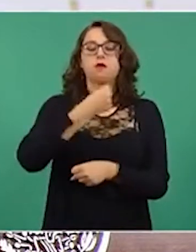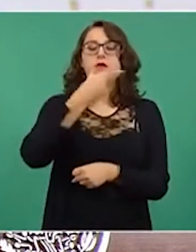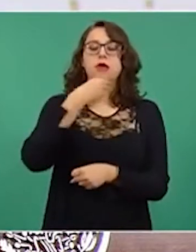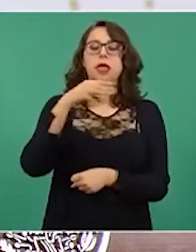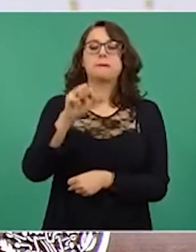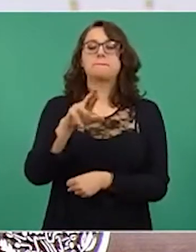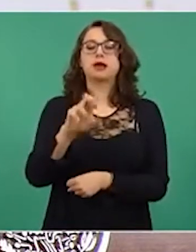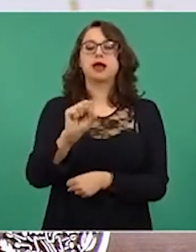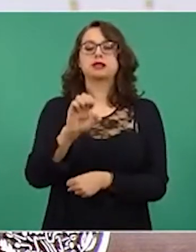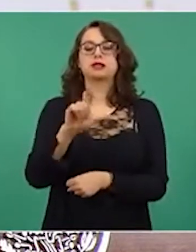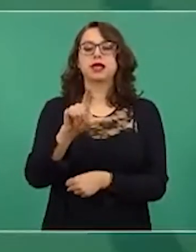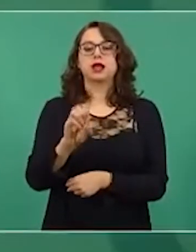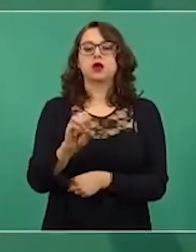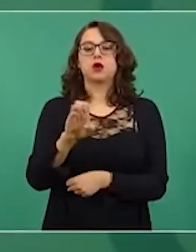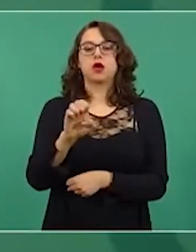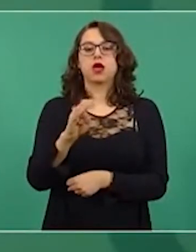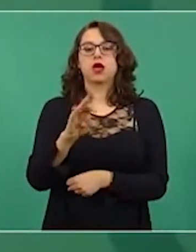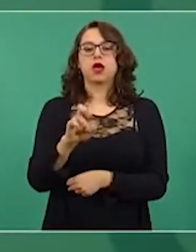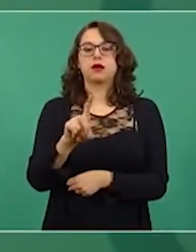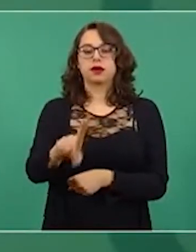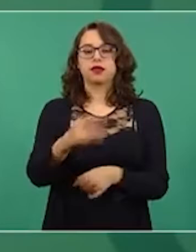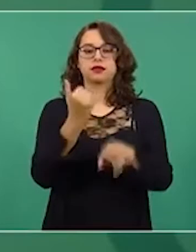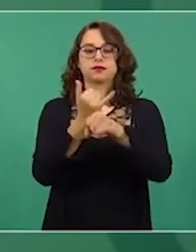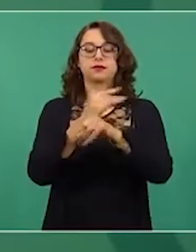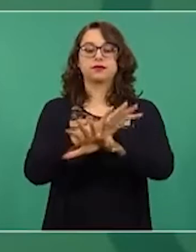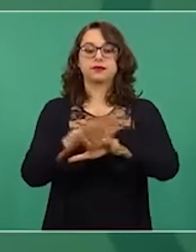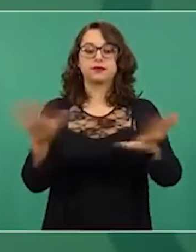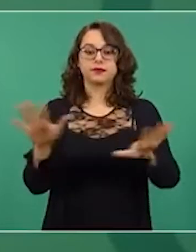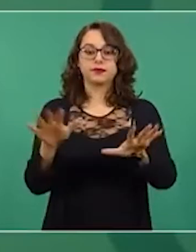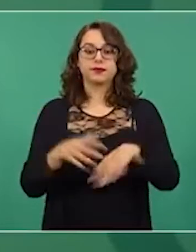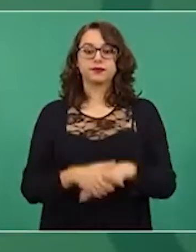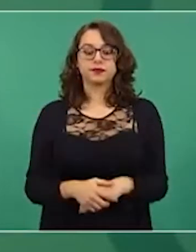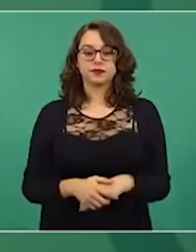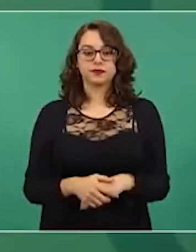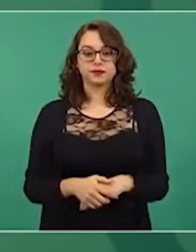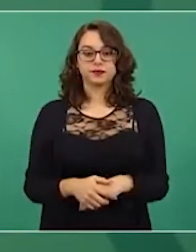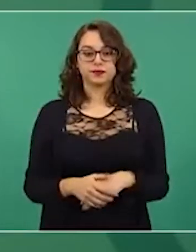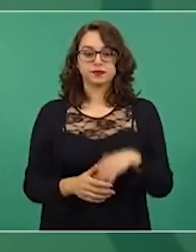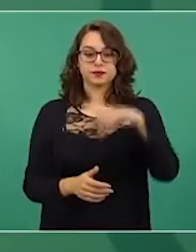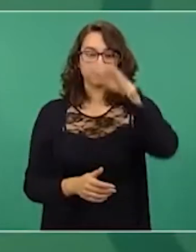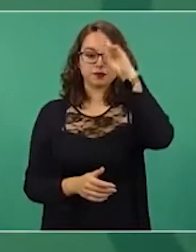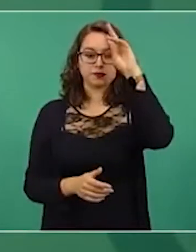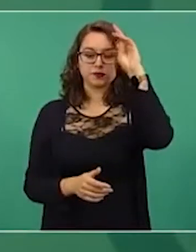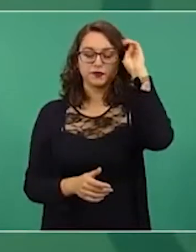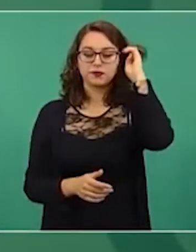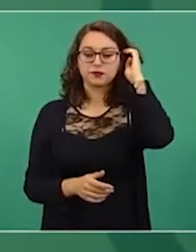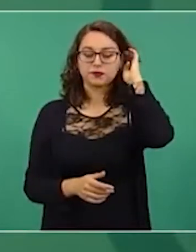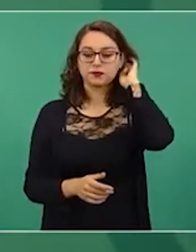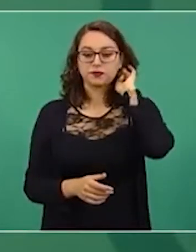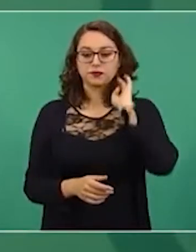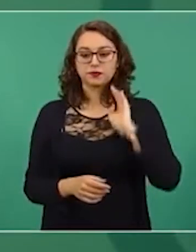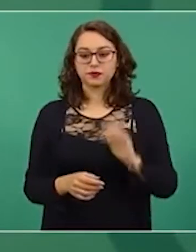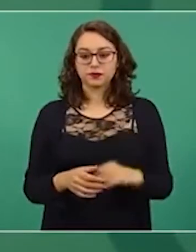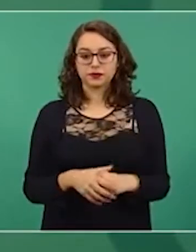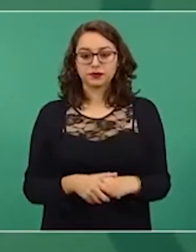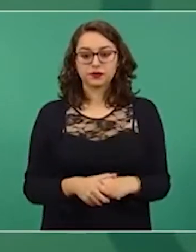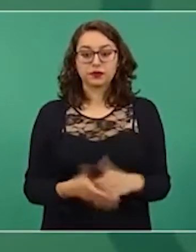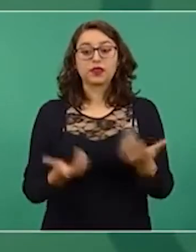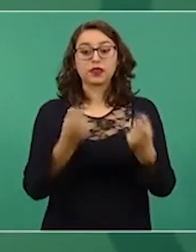Y como complemento, porque esto tiene que ver